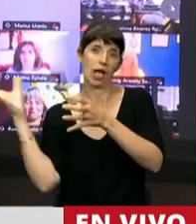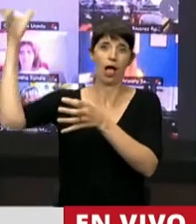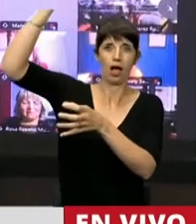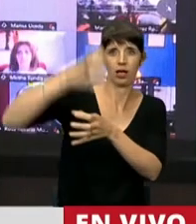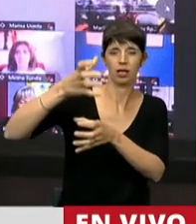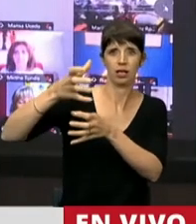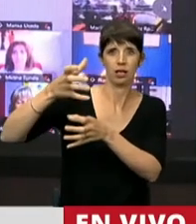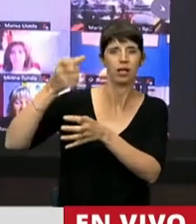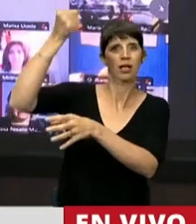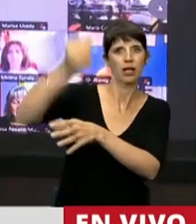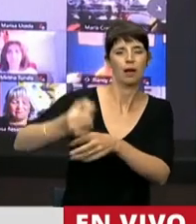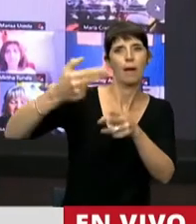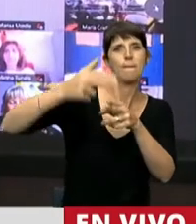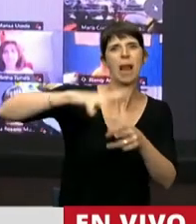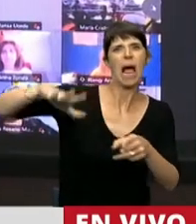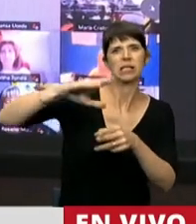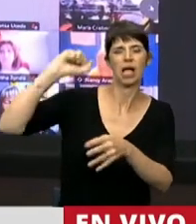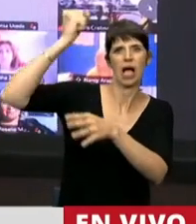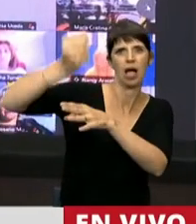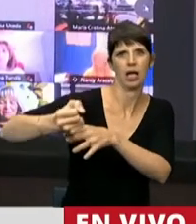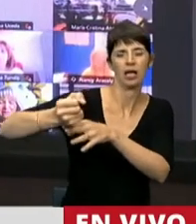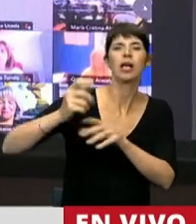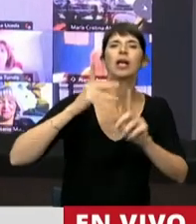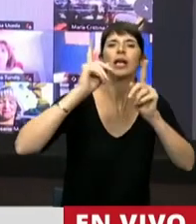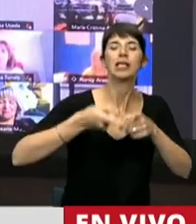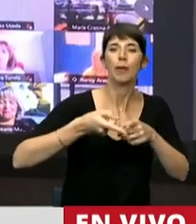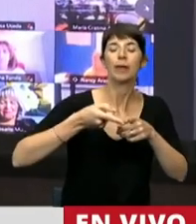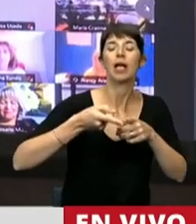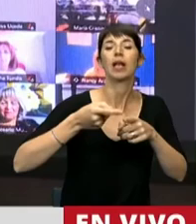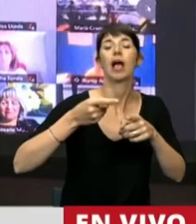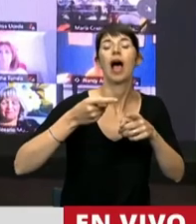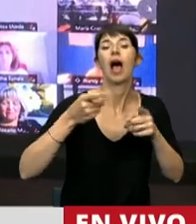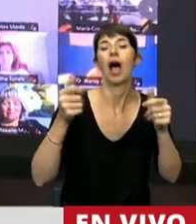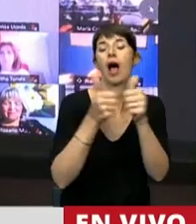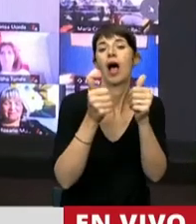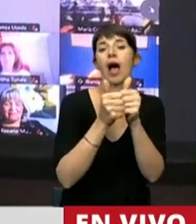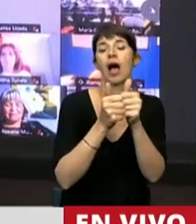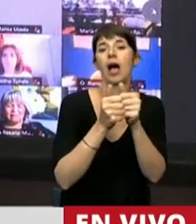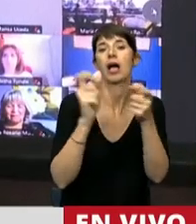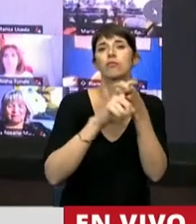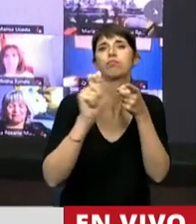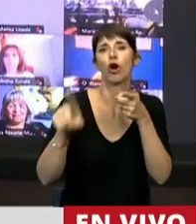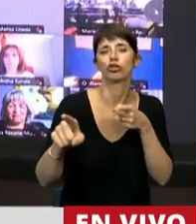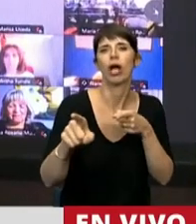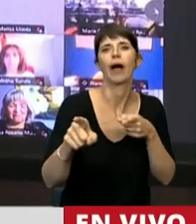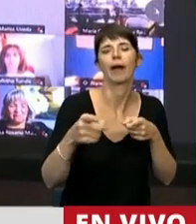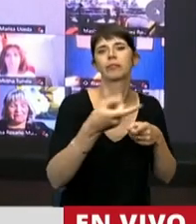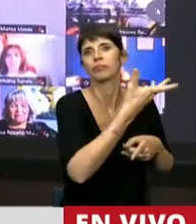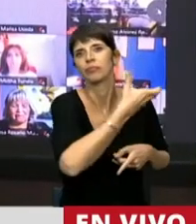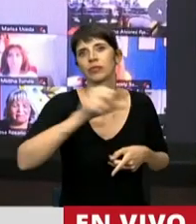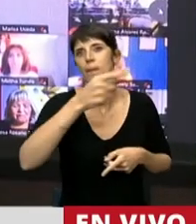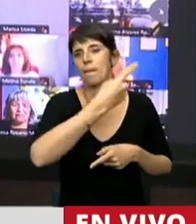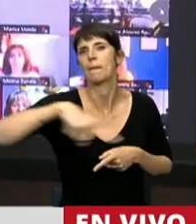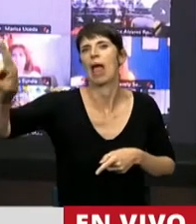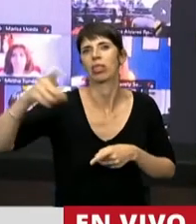como si esto fuera poco, llevaron a doña Victoria Romero para que barriera la plaza de San Juan todas